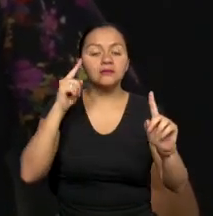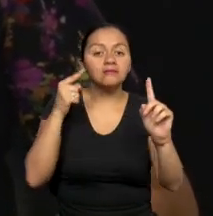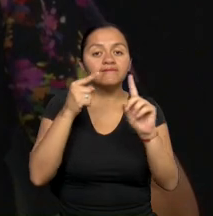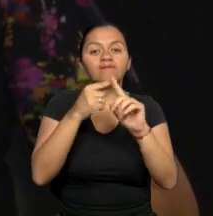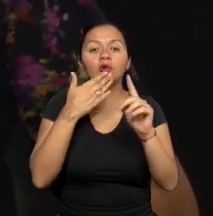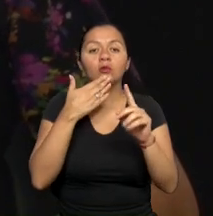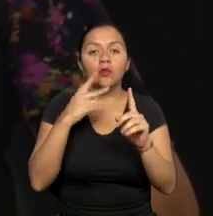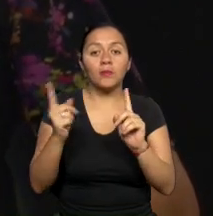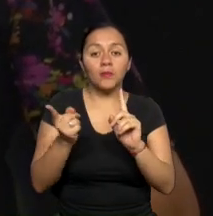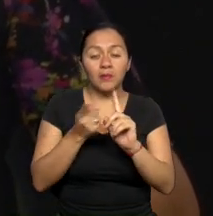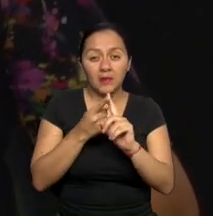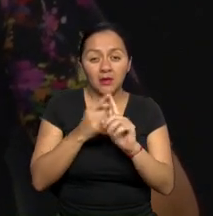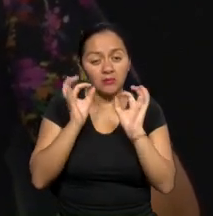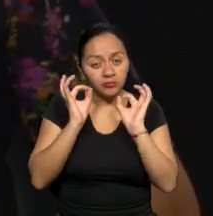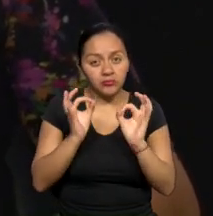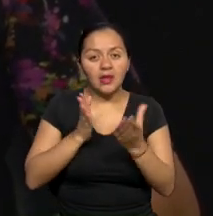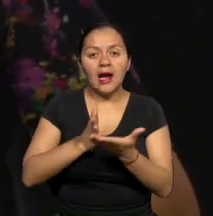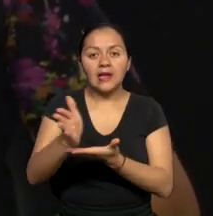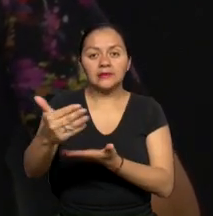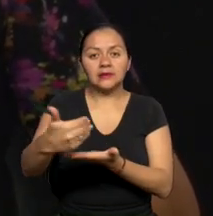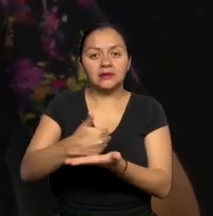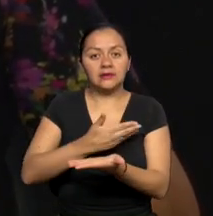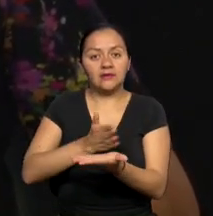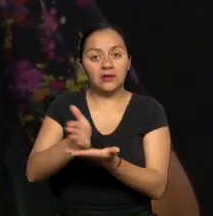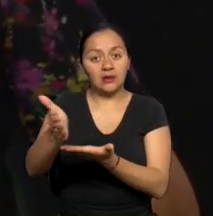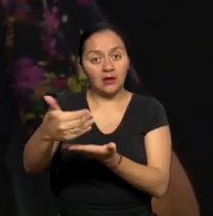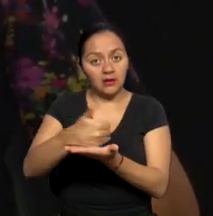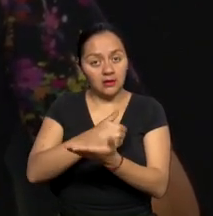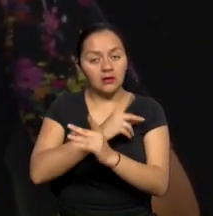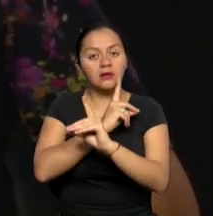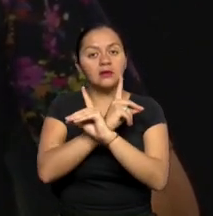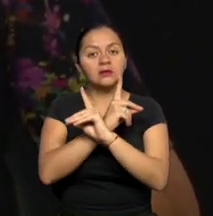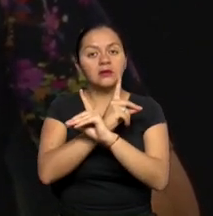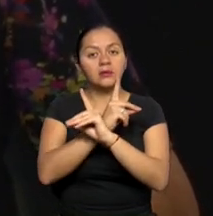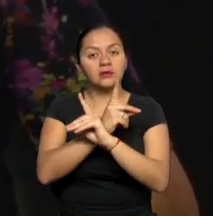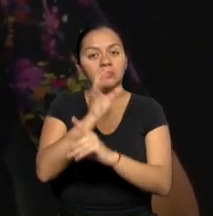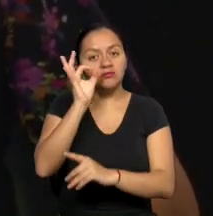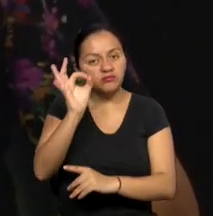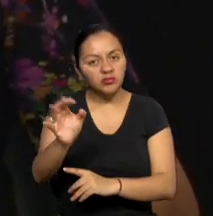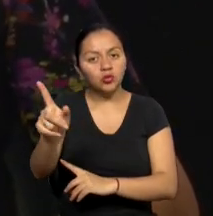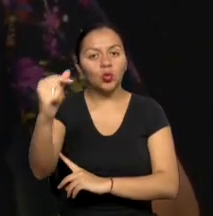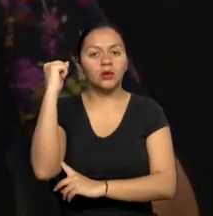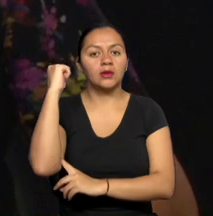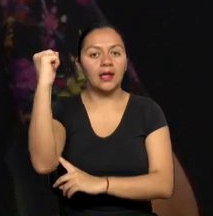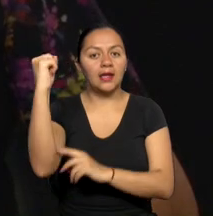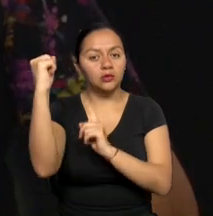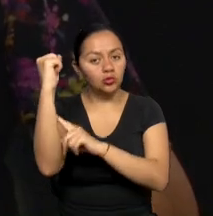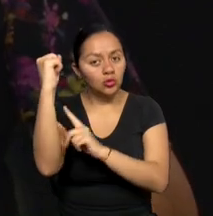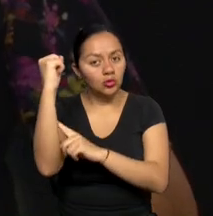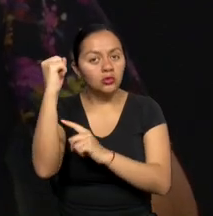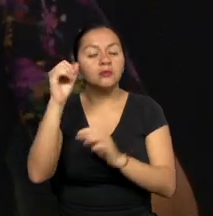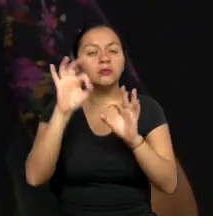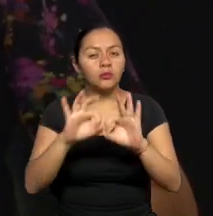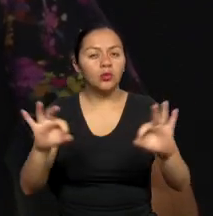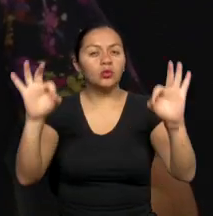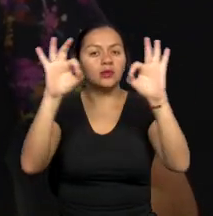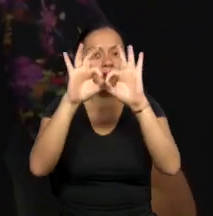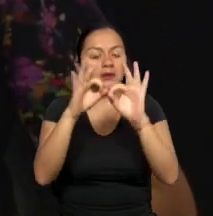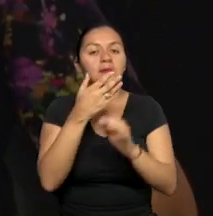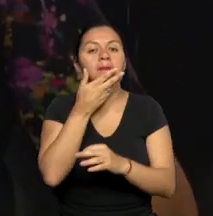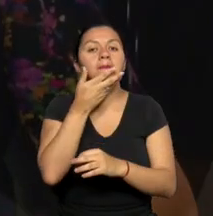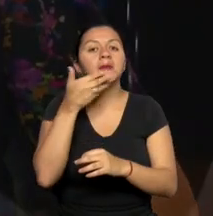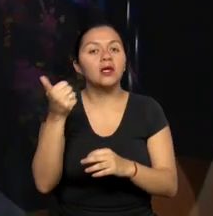Busca primero el acceso de las personas con discapacidad, como señalo, como su derecho. Busca que se mejoren los